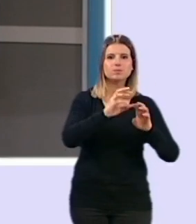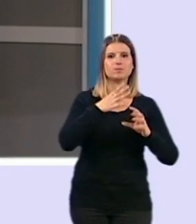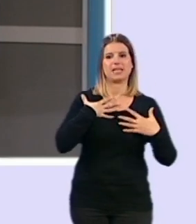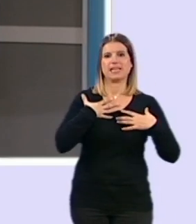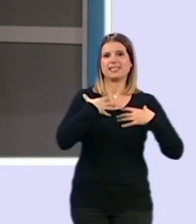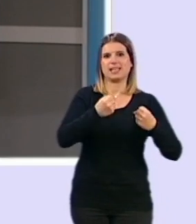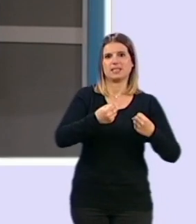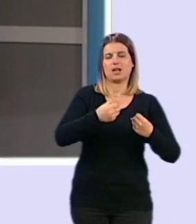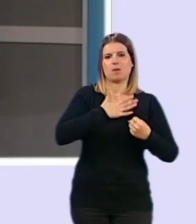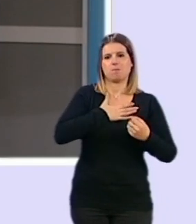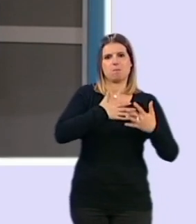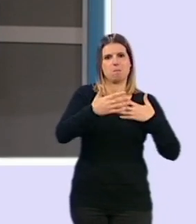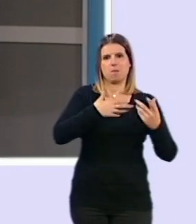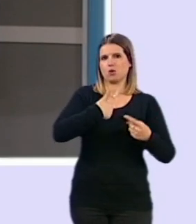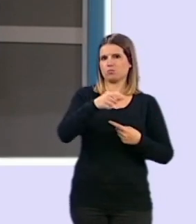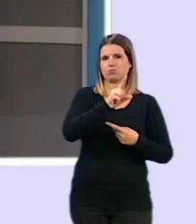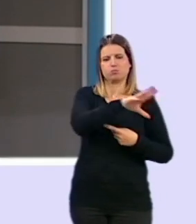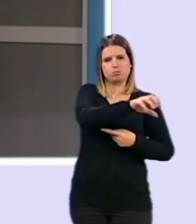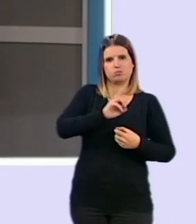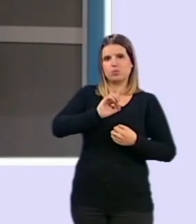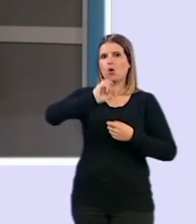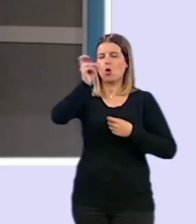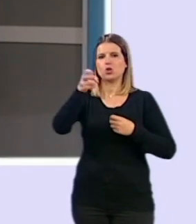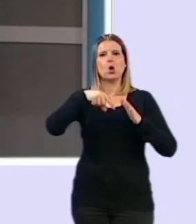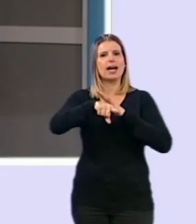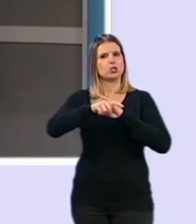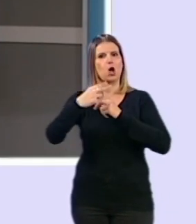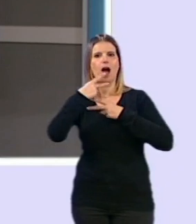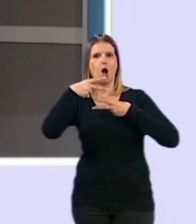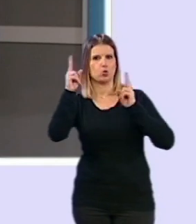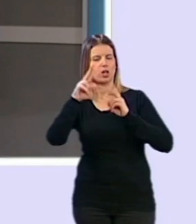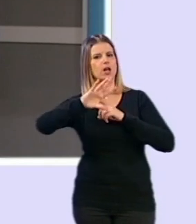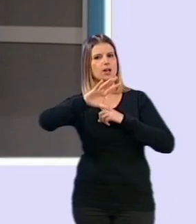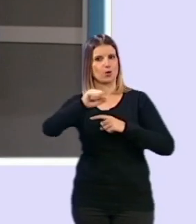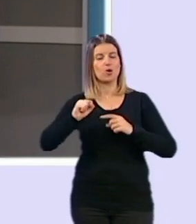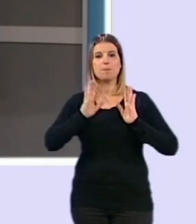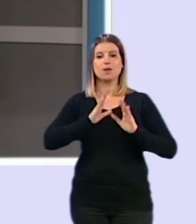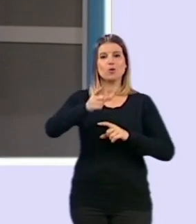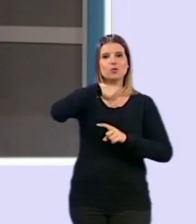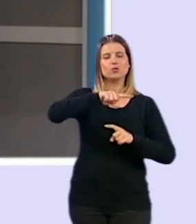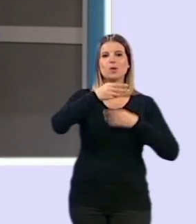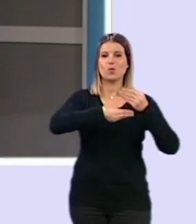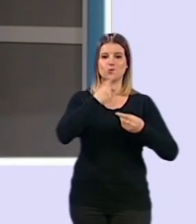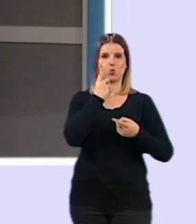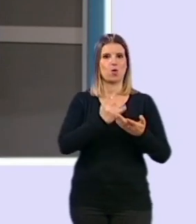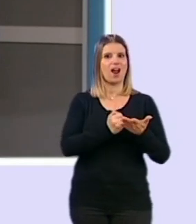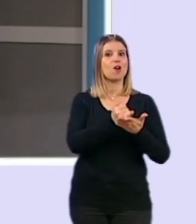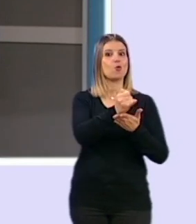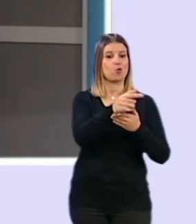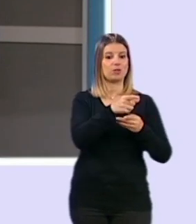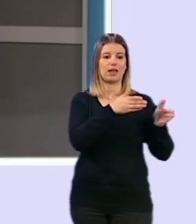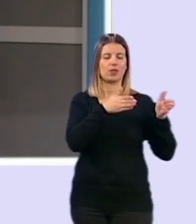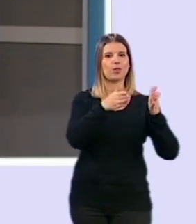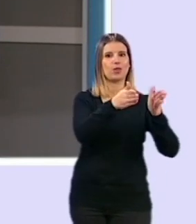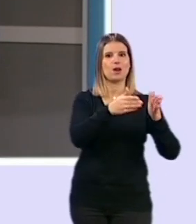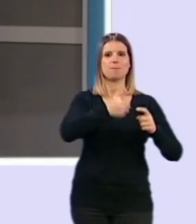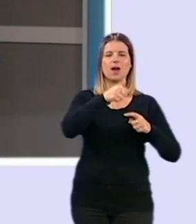los recogemos nosotros, eso lo recoge otro gestor autorizado. Pero lo que sí hemos establecido es una ruta donde, en aquellos lugares